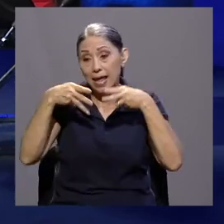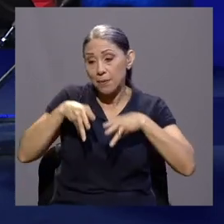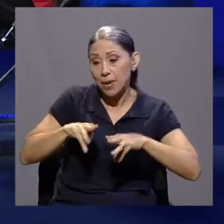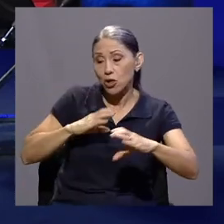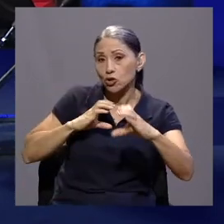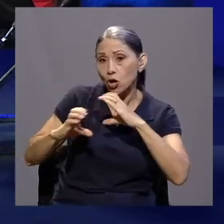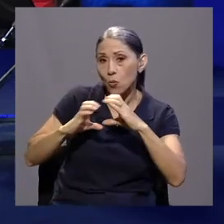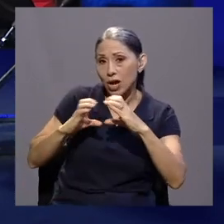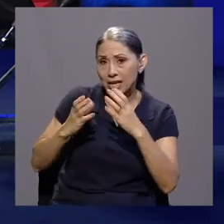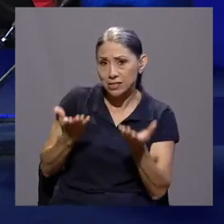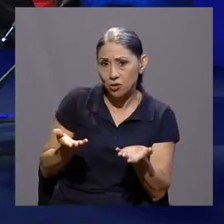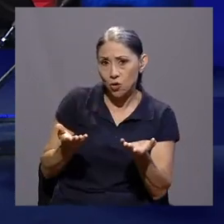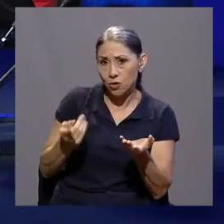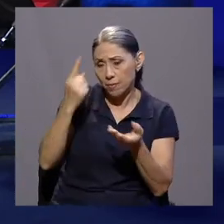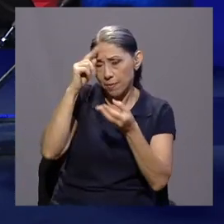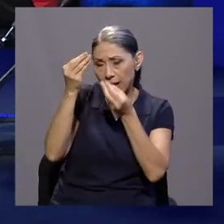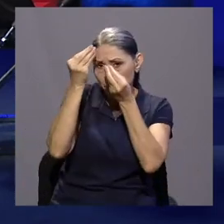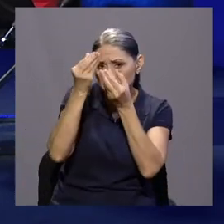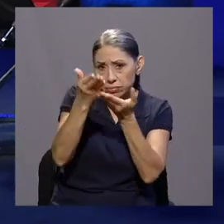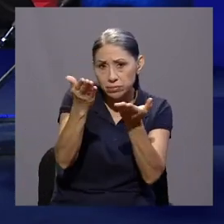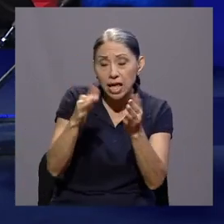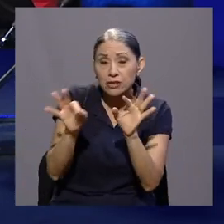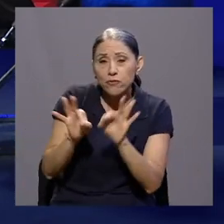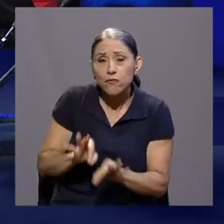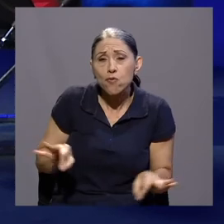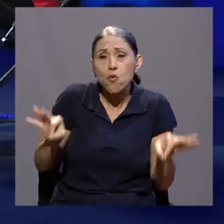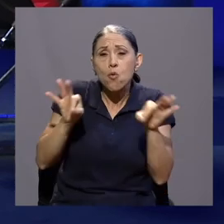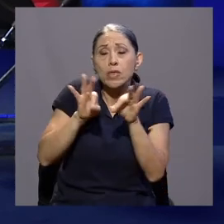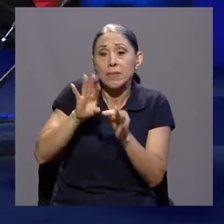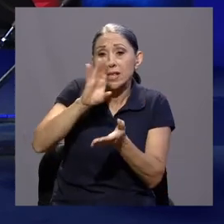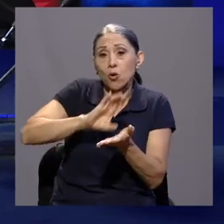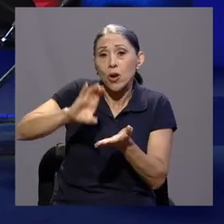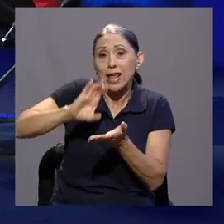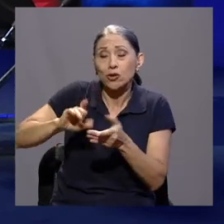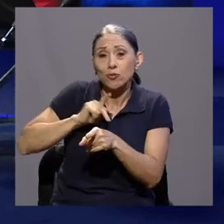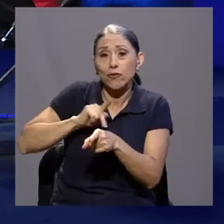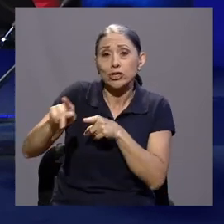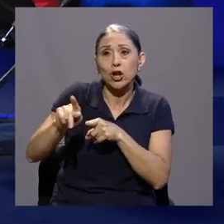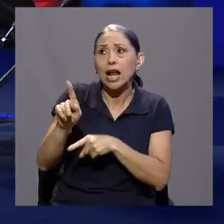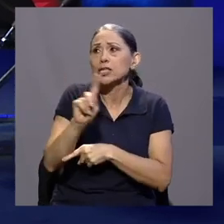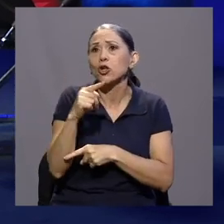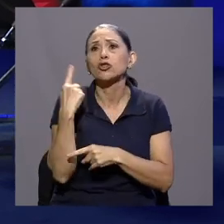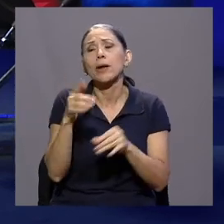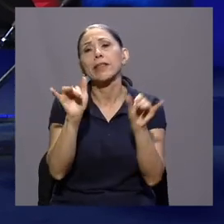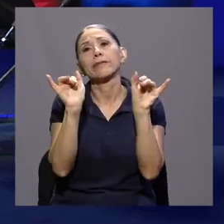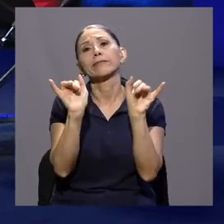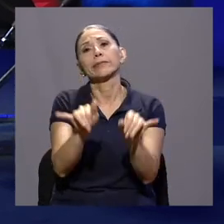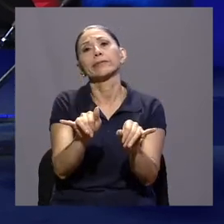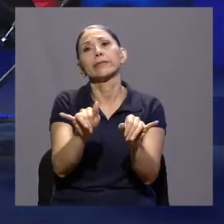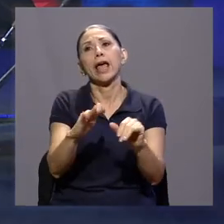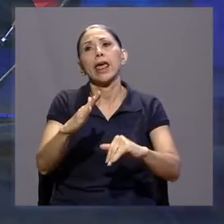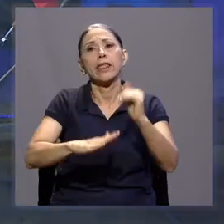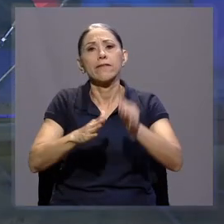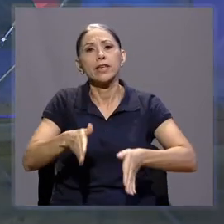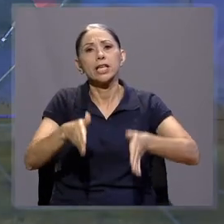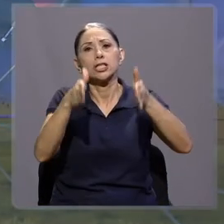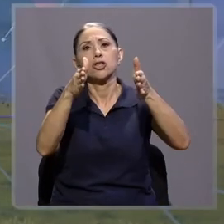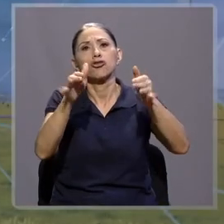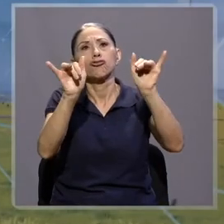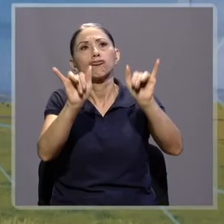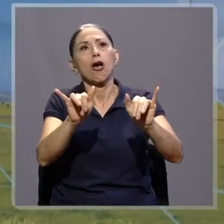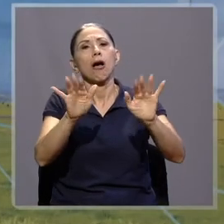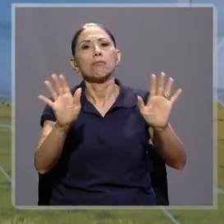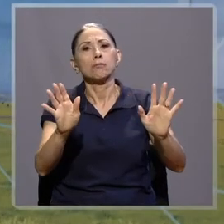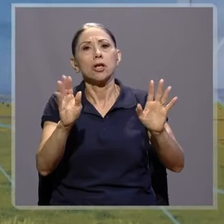temas. Y es fundamental que los colegios profesionales no se queden ahí, ¿verdad?, en sus edificios y haciendo solo